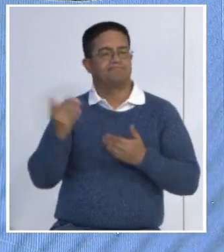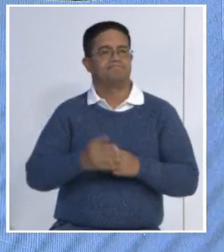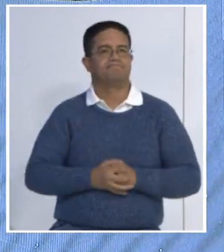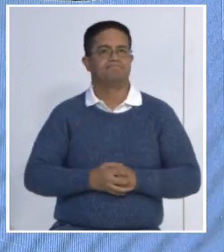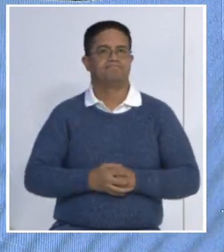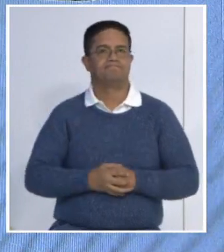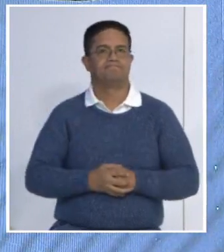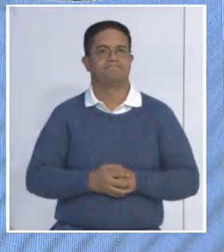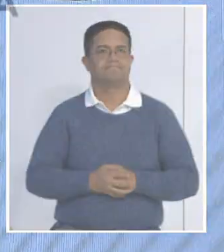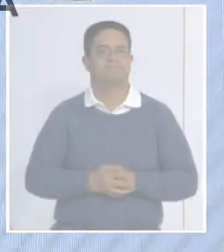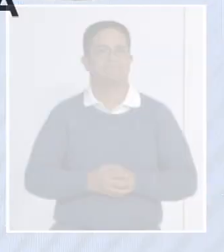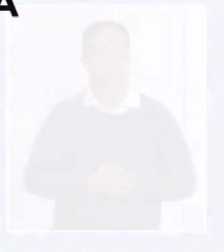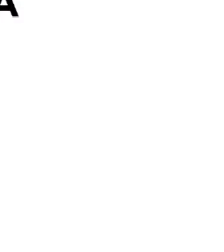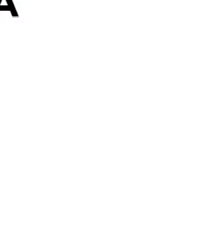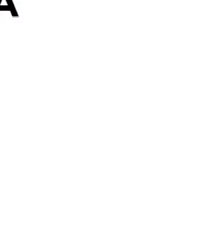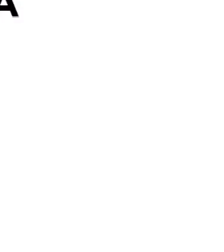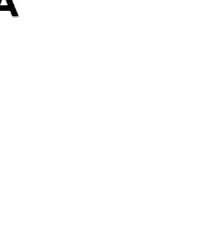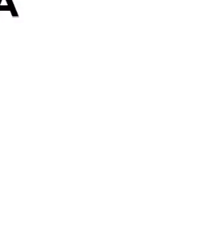Volvemos.